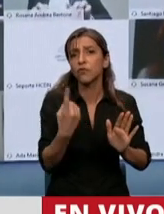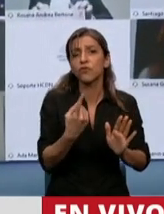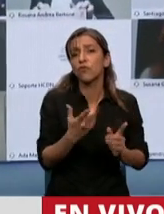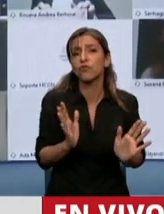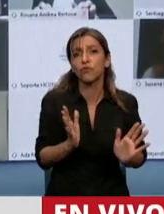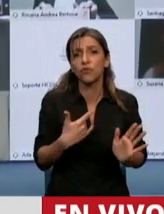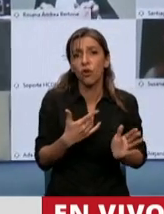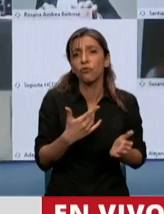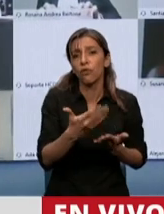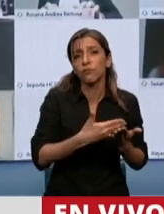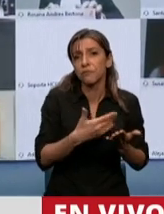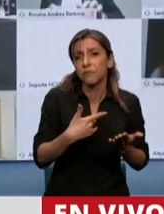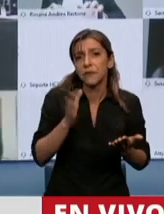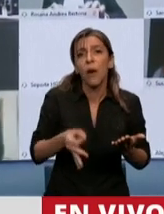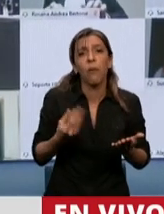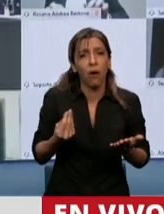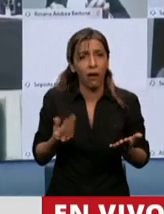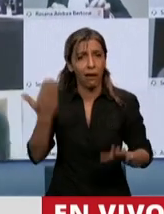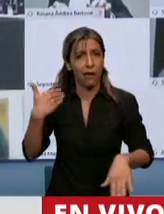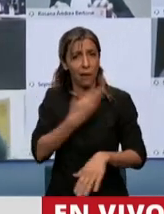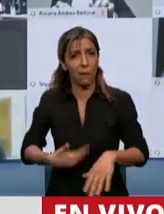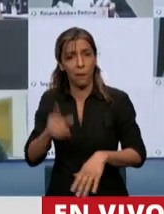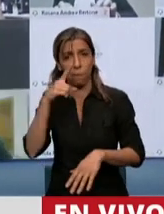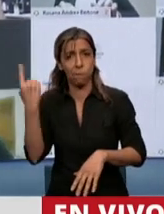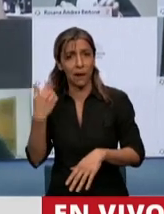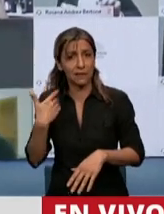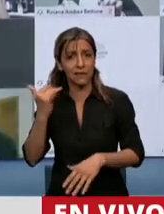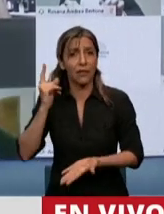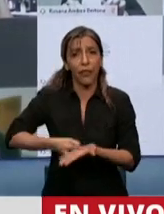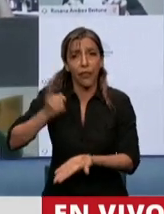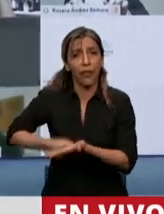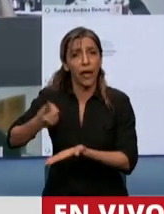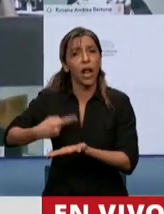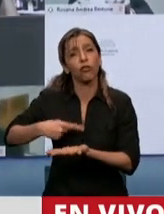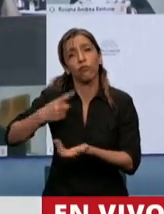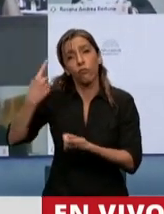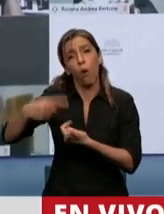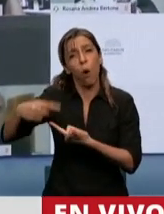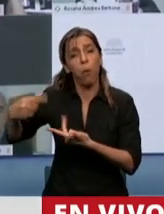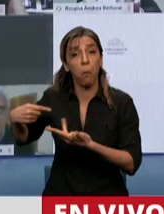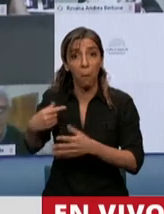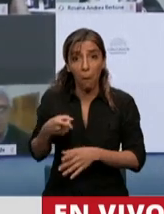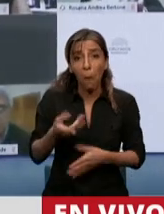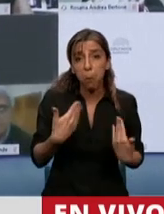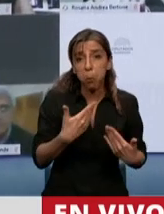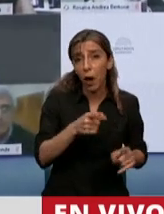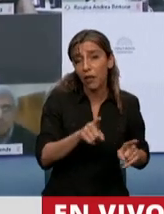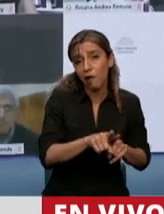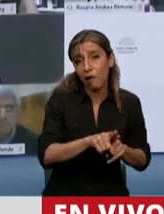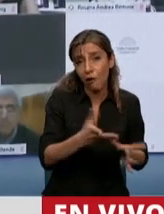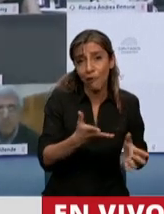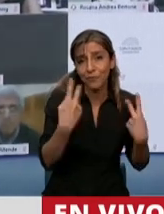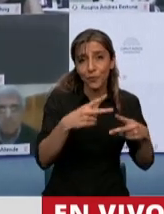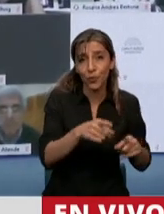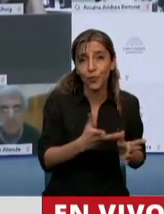dispuesto, falta aplicárselo al sector del turismo para poder salvarlo. Con decisión política se puede